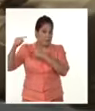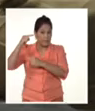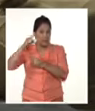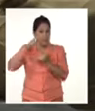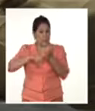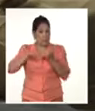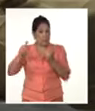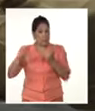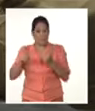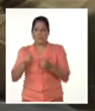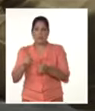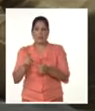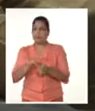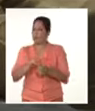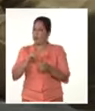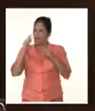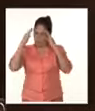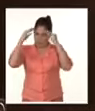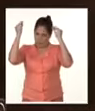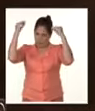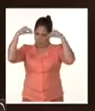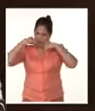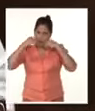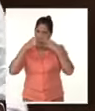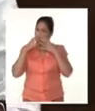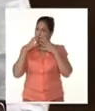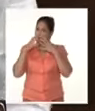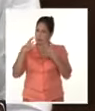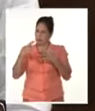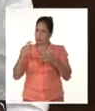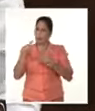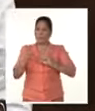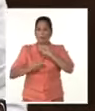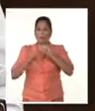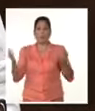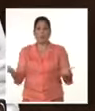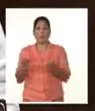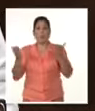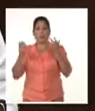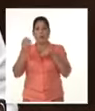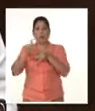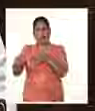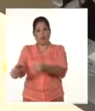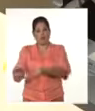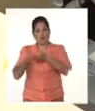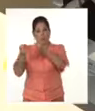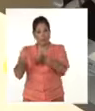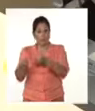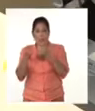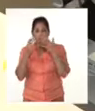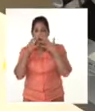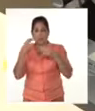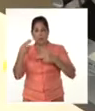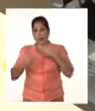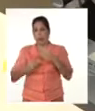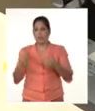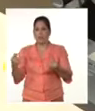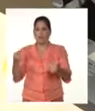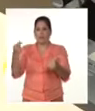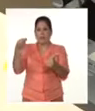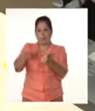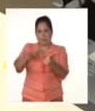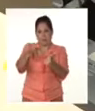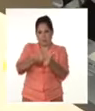partido nada le es ajeno. Es un imperativo, dijo, recuperar la agricultura y para ello es vital realizar inversiones,